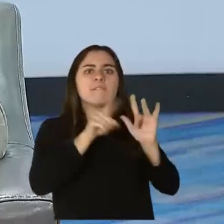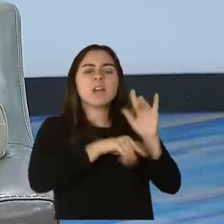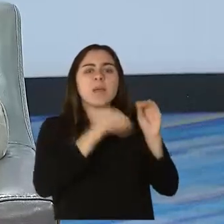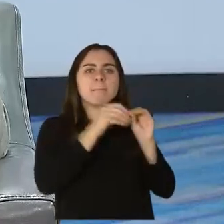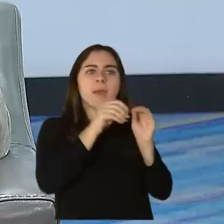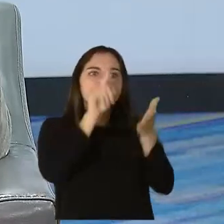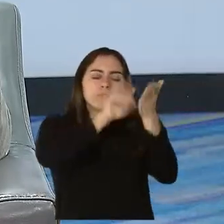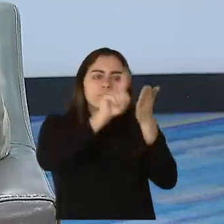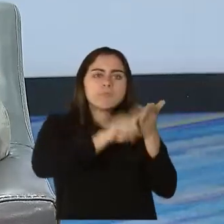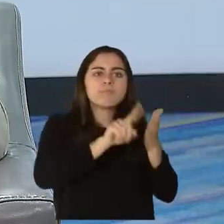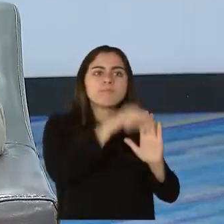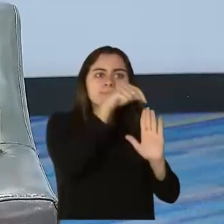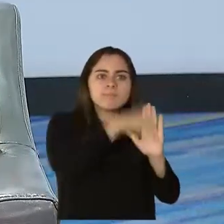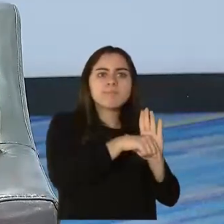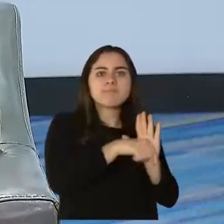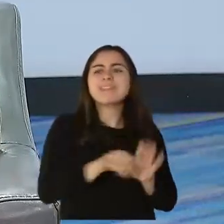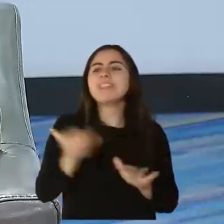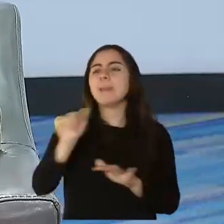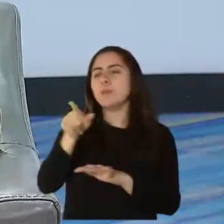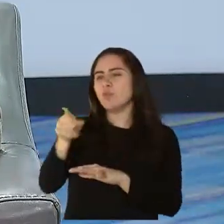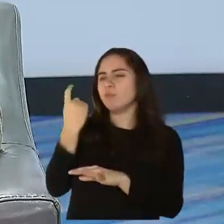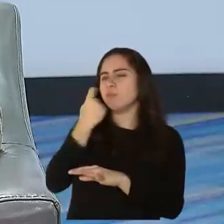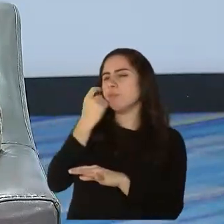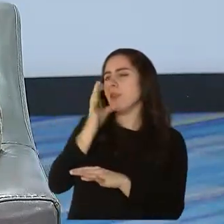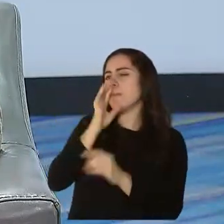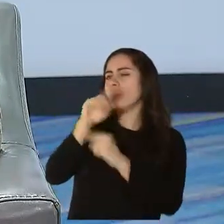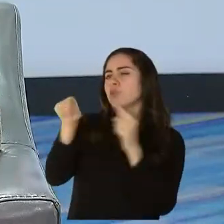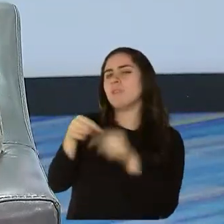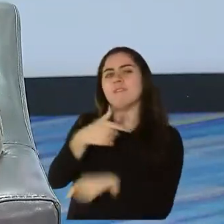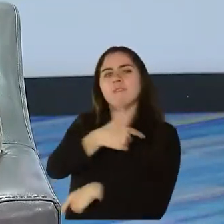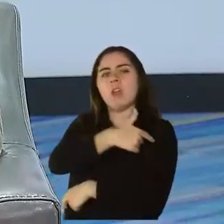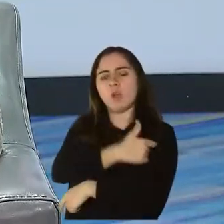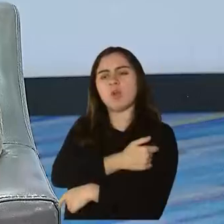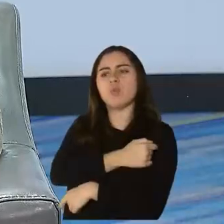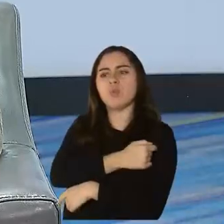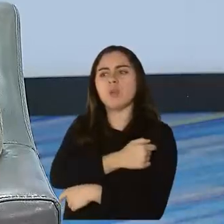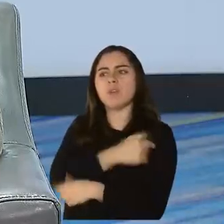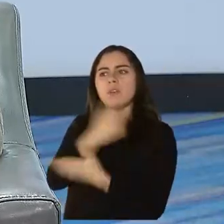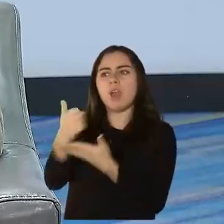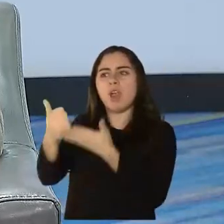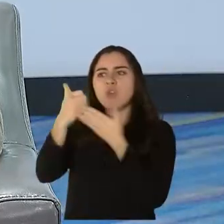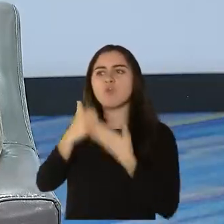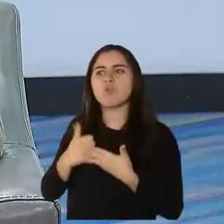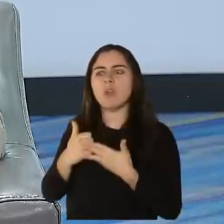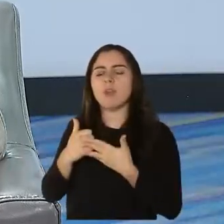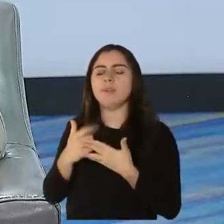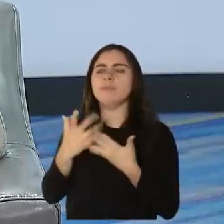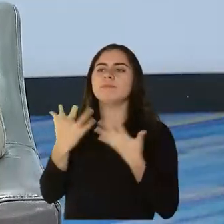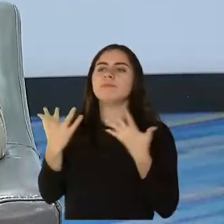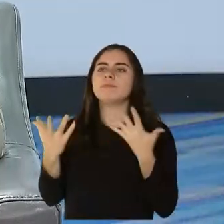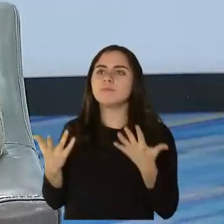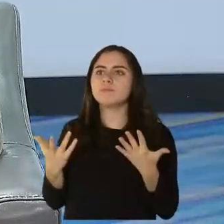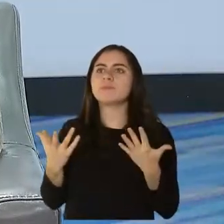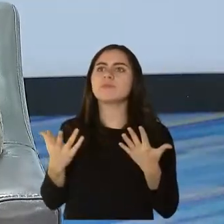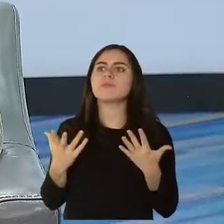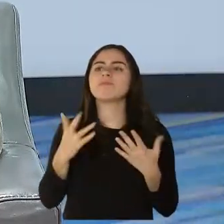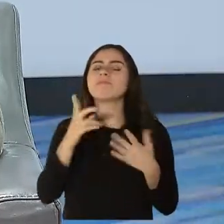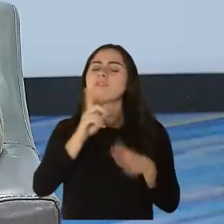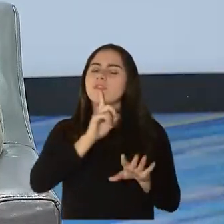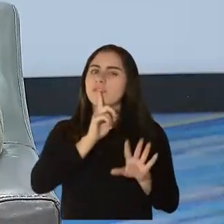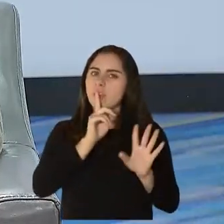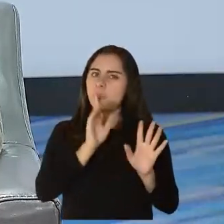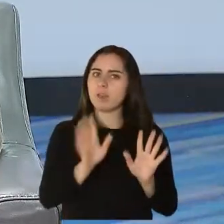vacunación como herramienta. Si bien es cierto que no aseguramos 100